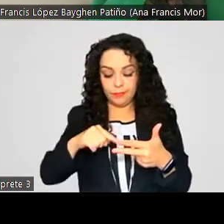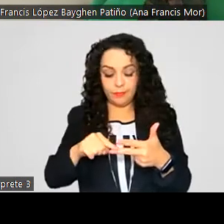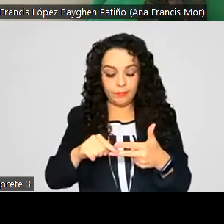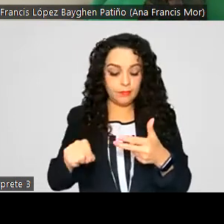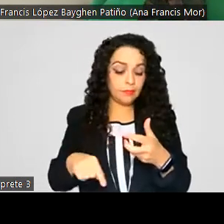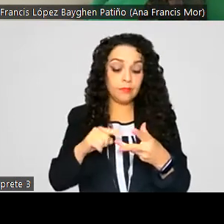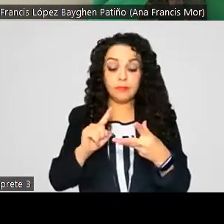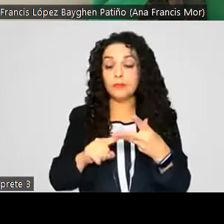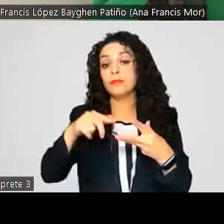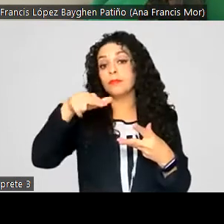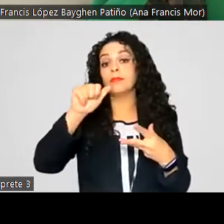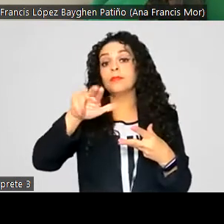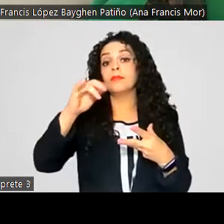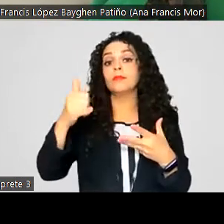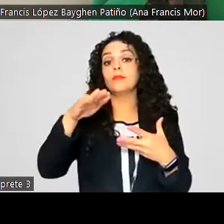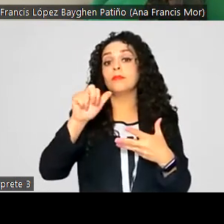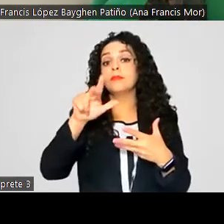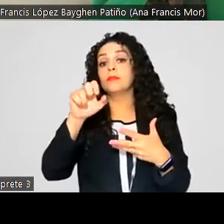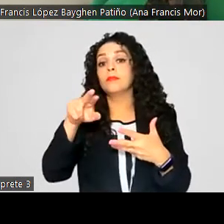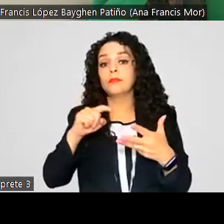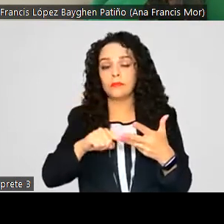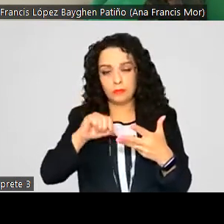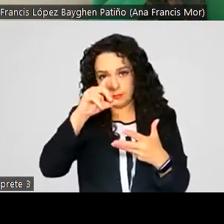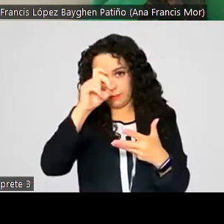Marlén Núñez Reséndiz. Nancy Núñez, favor.